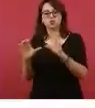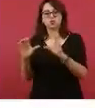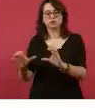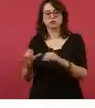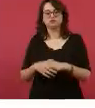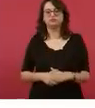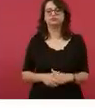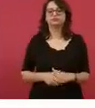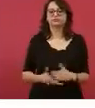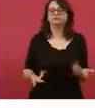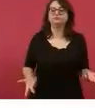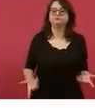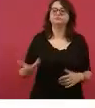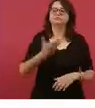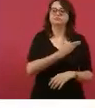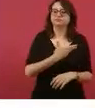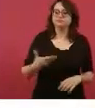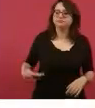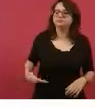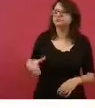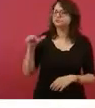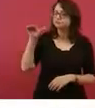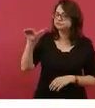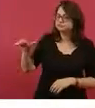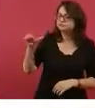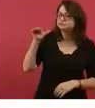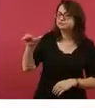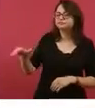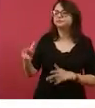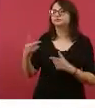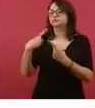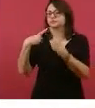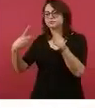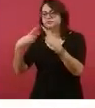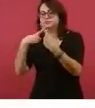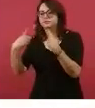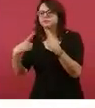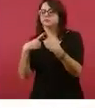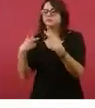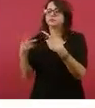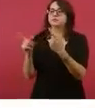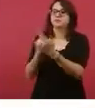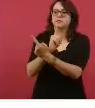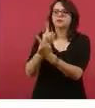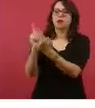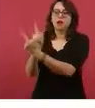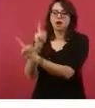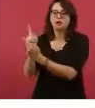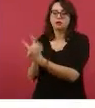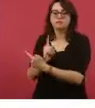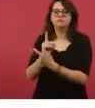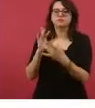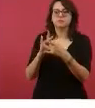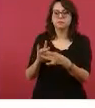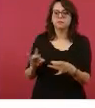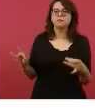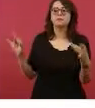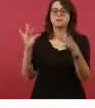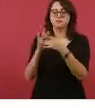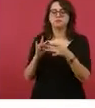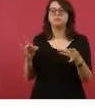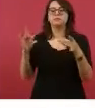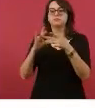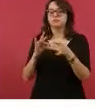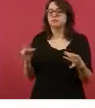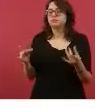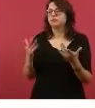inició un diálogo con los habitantes, con los comuneros y ejidatarios de Paso Largo, en el cual